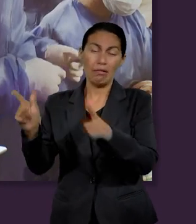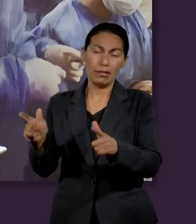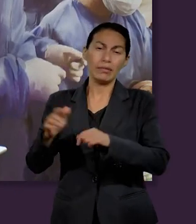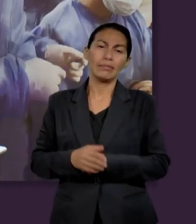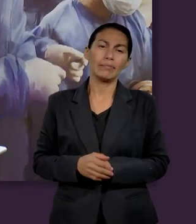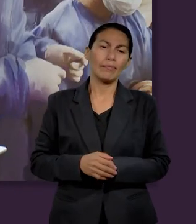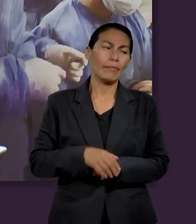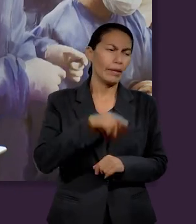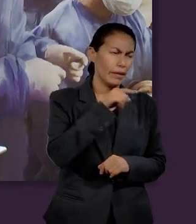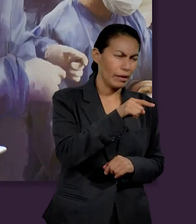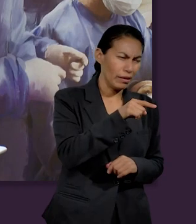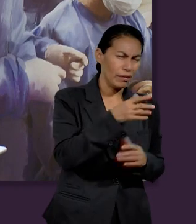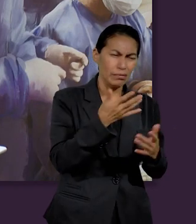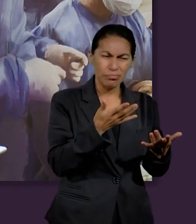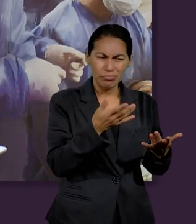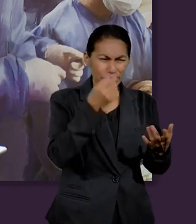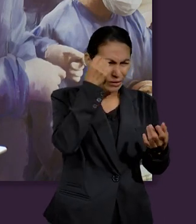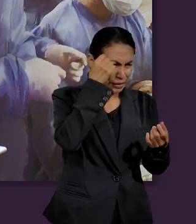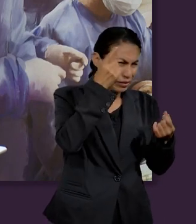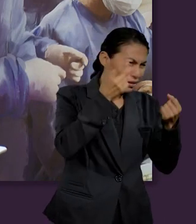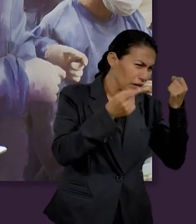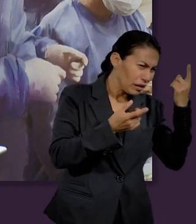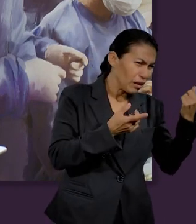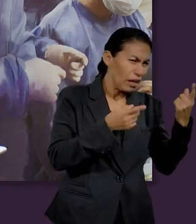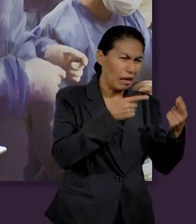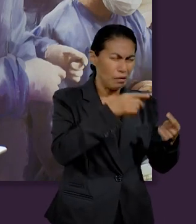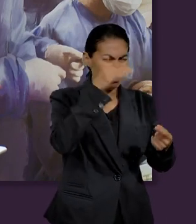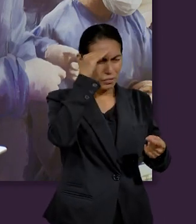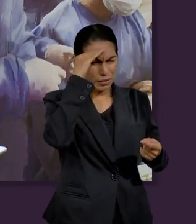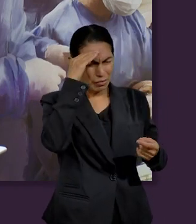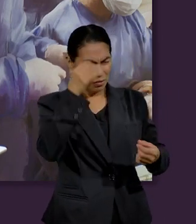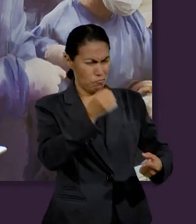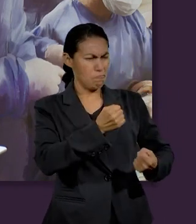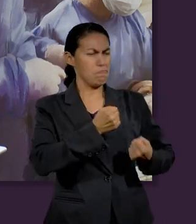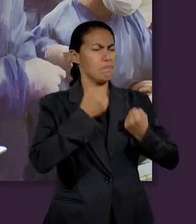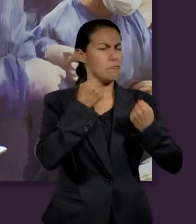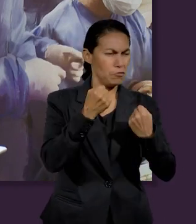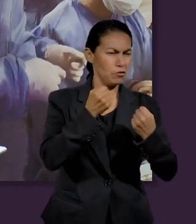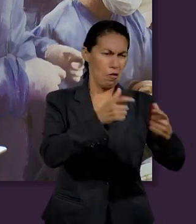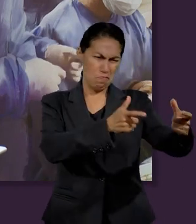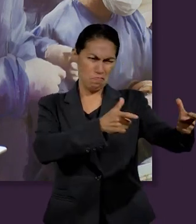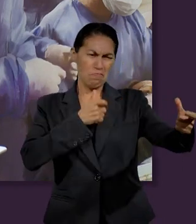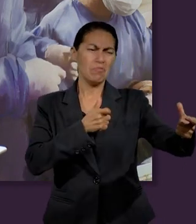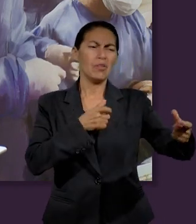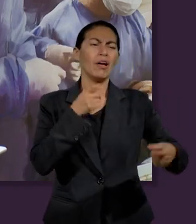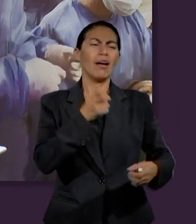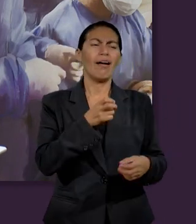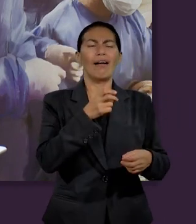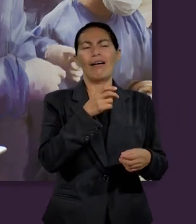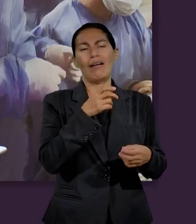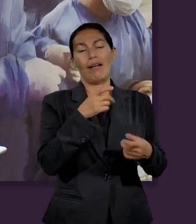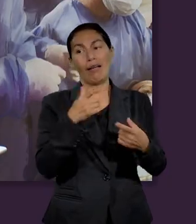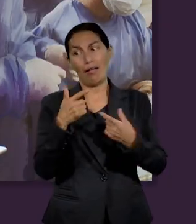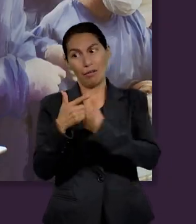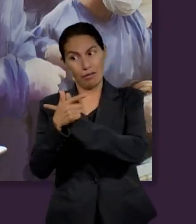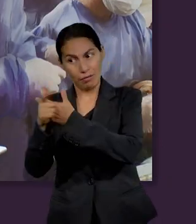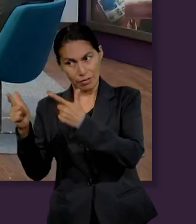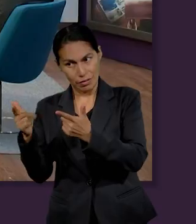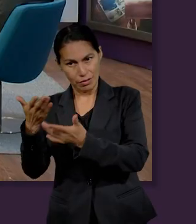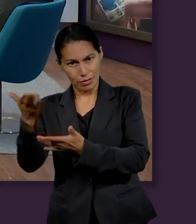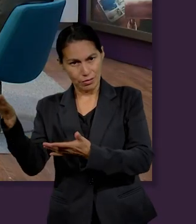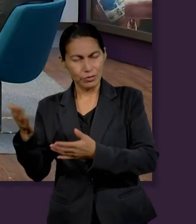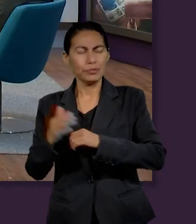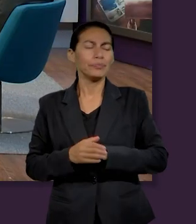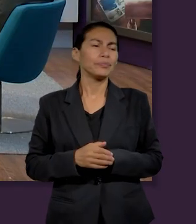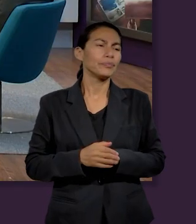y él empezó a hacerse ideas y él creyó que iba a ser a través de la fuerza de las armas que iba a libertar al pueblo